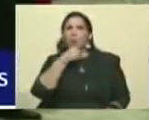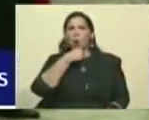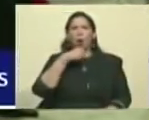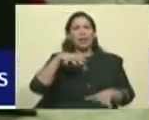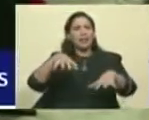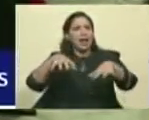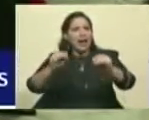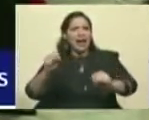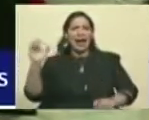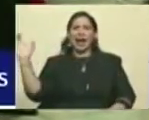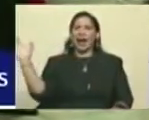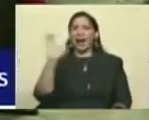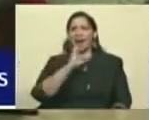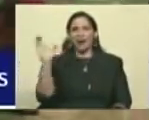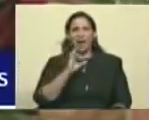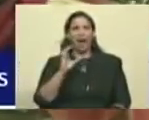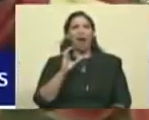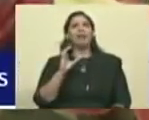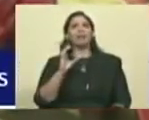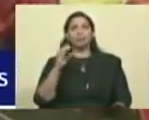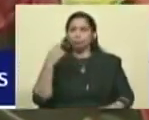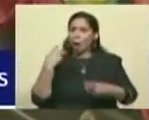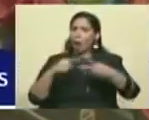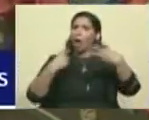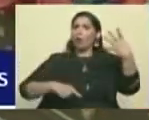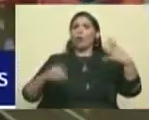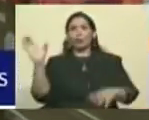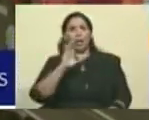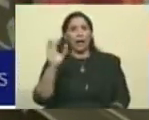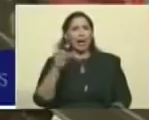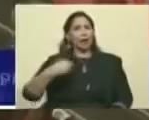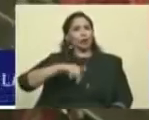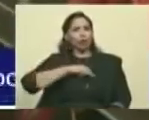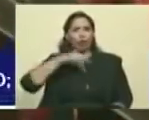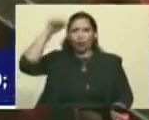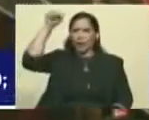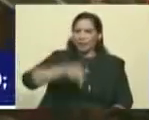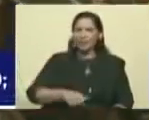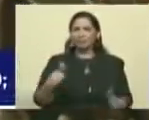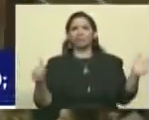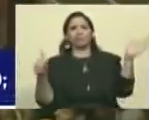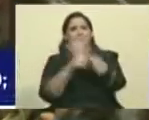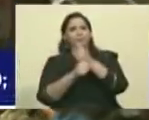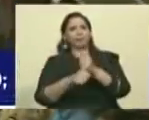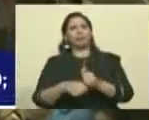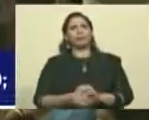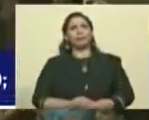tomamos Caracas. la cosa es en Caracas, aquí nos van a encontrar.